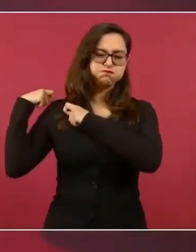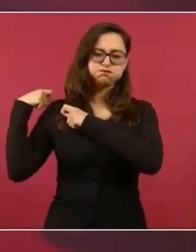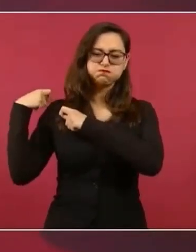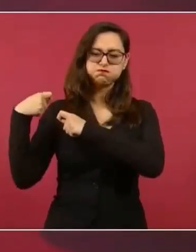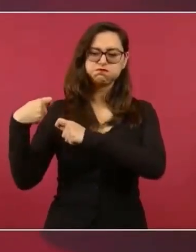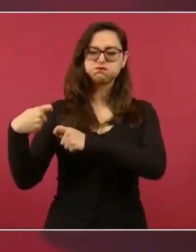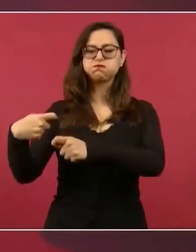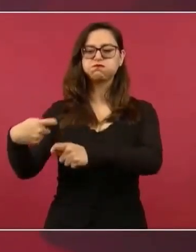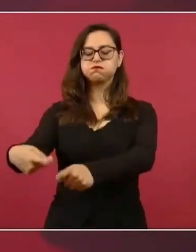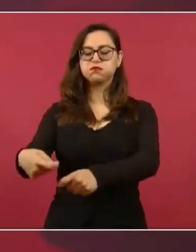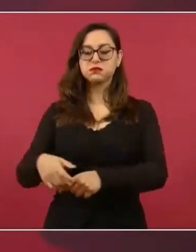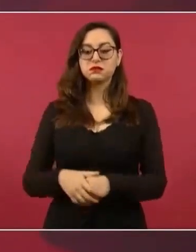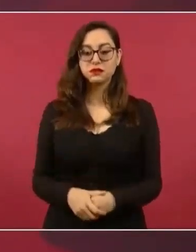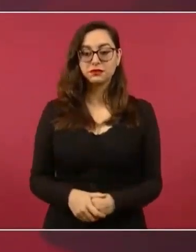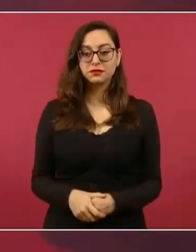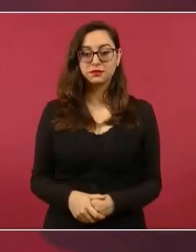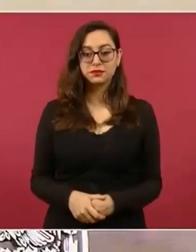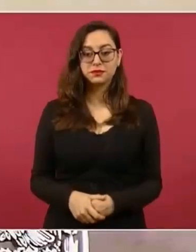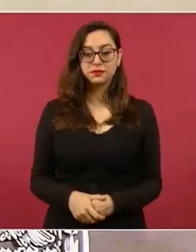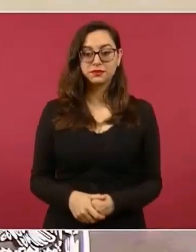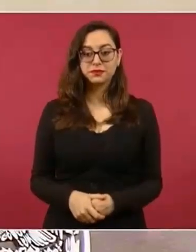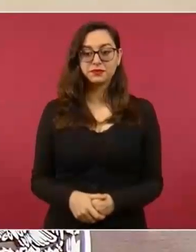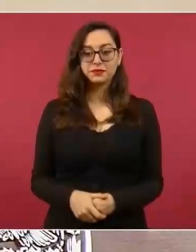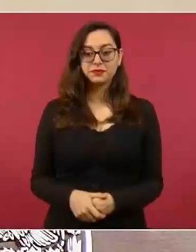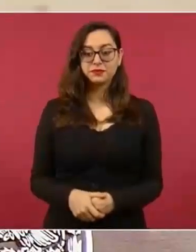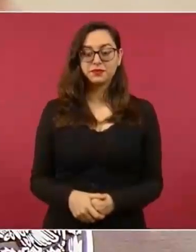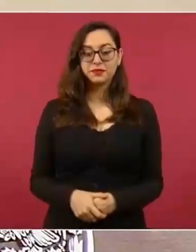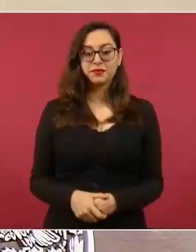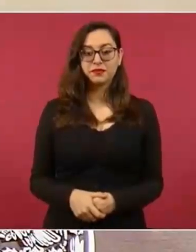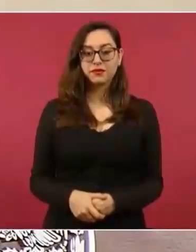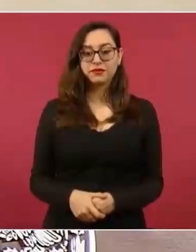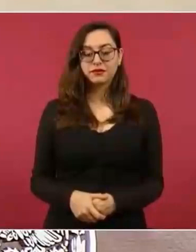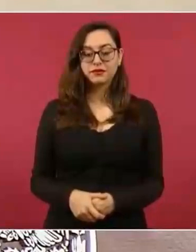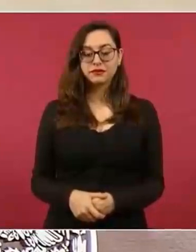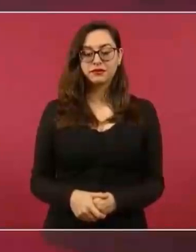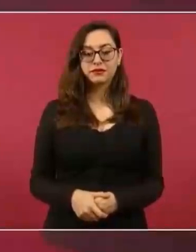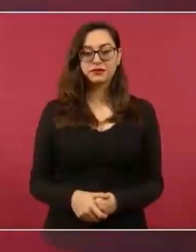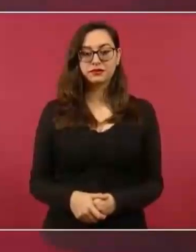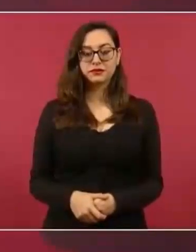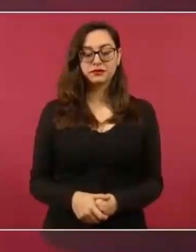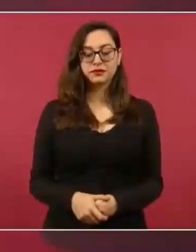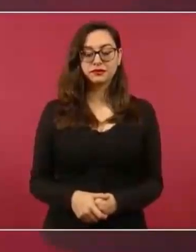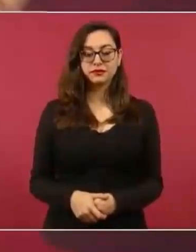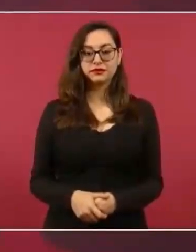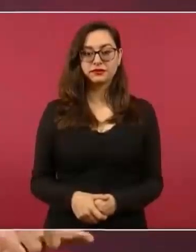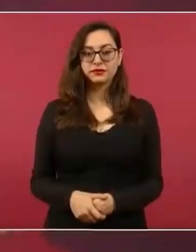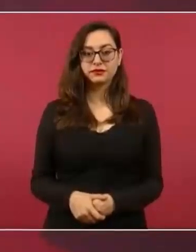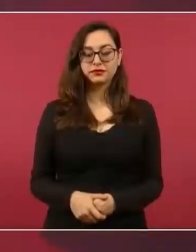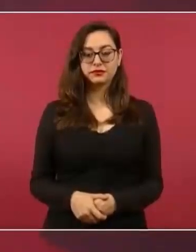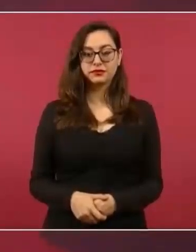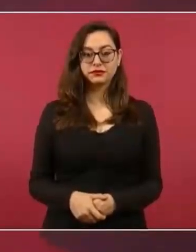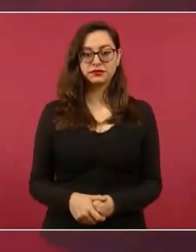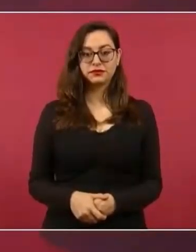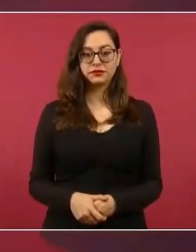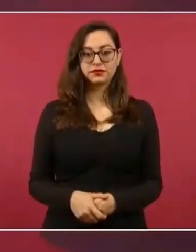de ahí viene nuestra solidaridad. Imagínense, si se extendiera